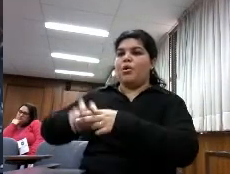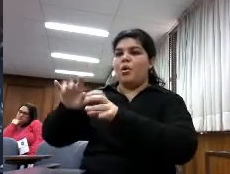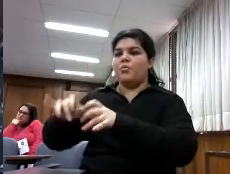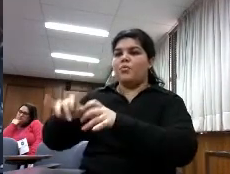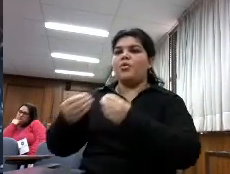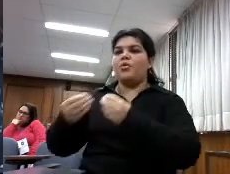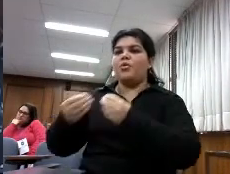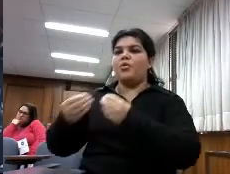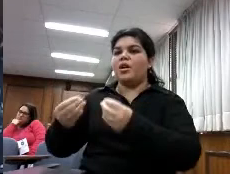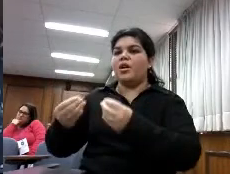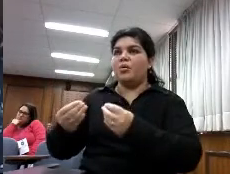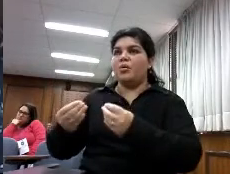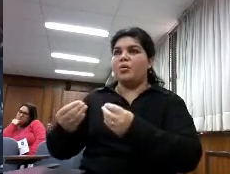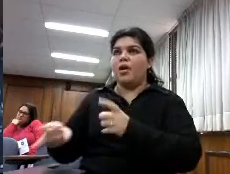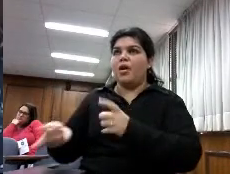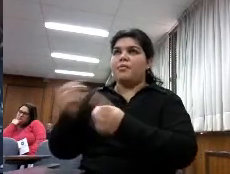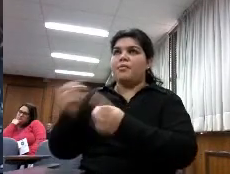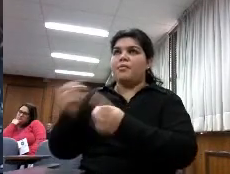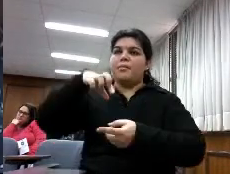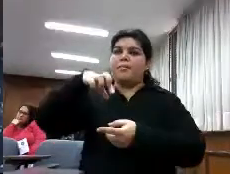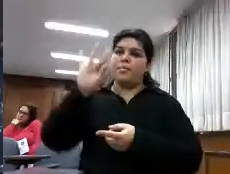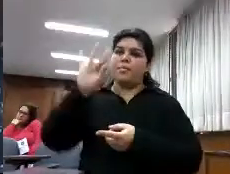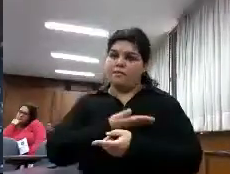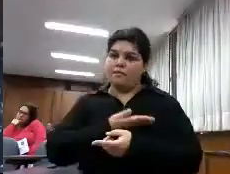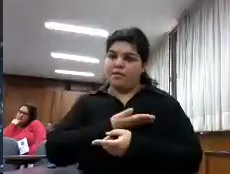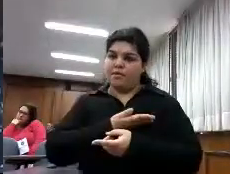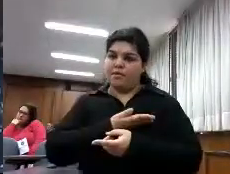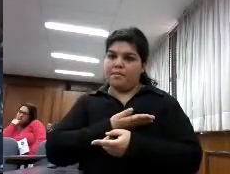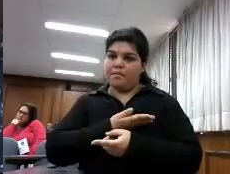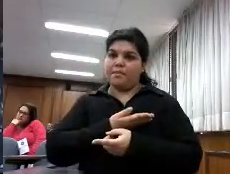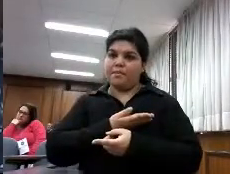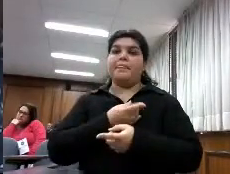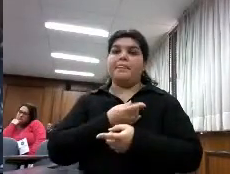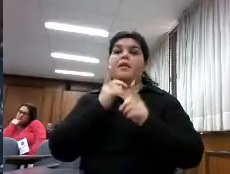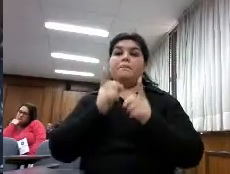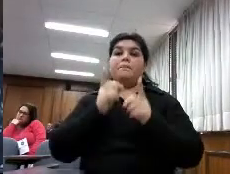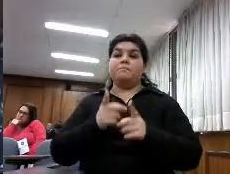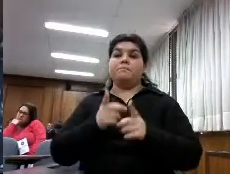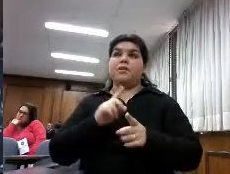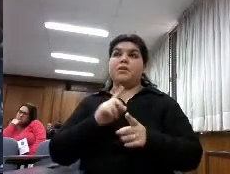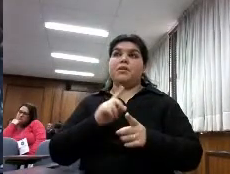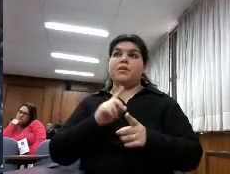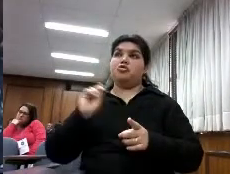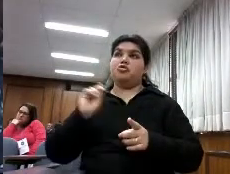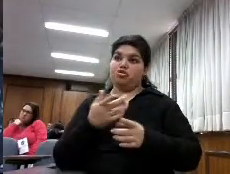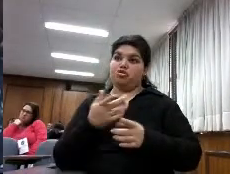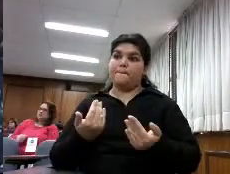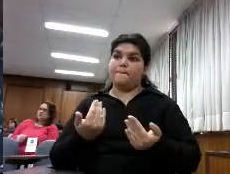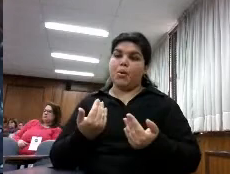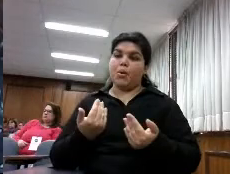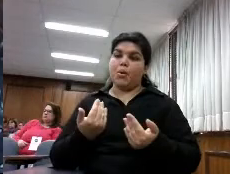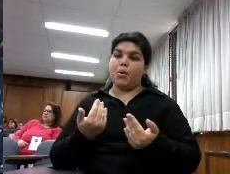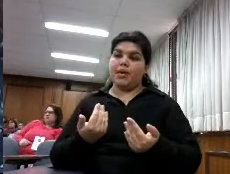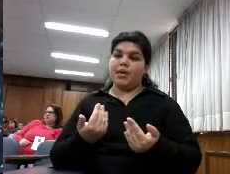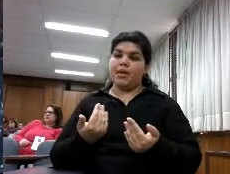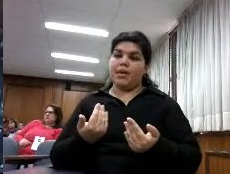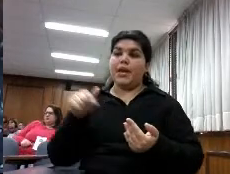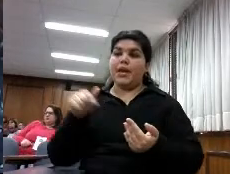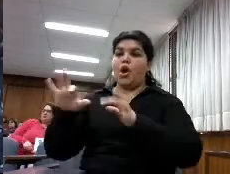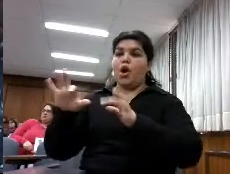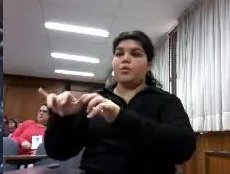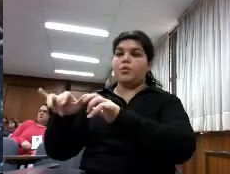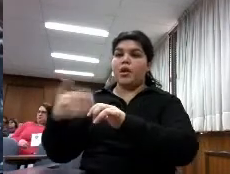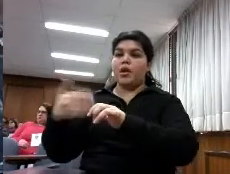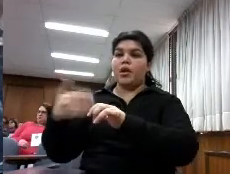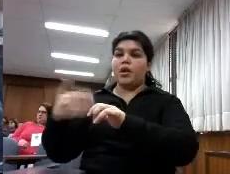lector en PDF aunque nosotros podemos también disponer de un lector en el propio ordenador para leer iPad o para leer